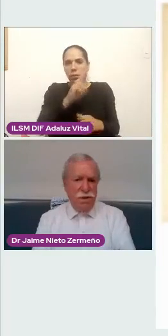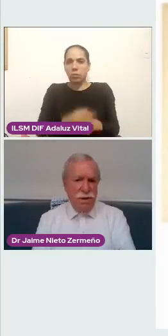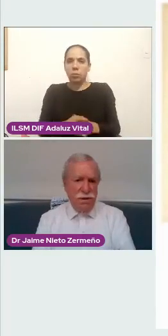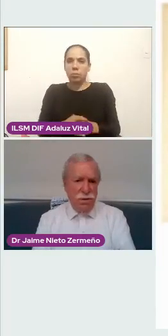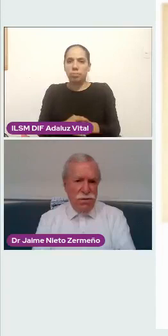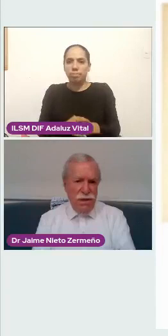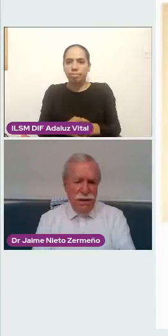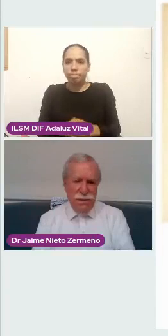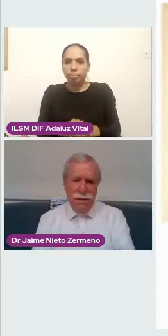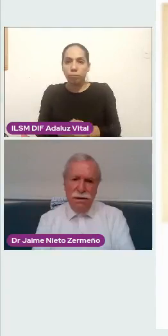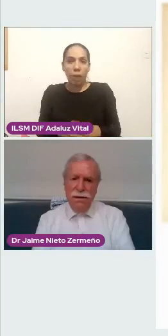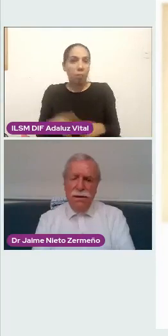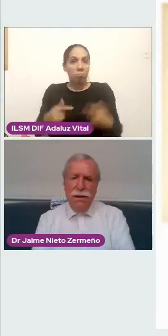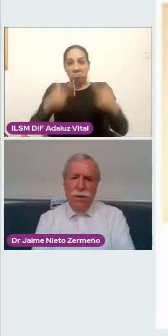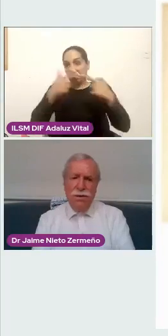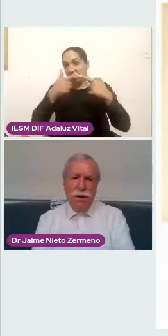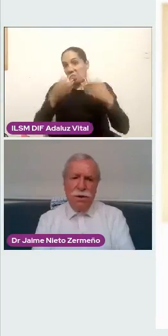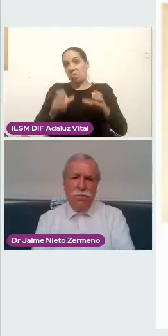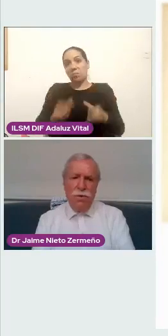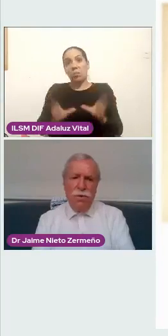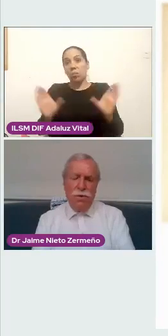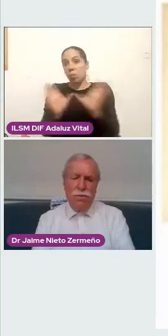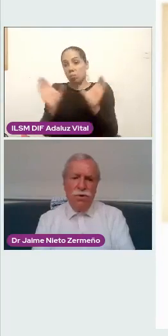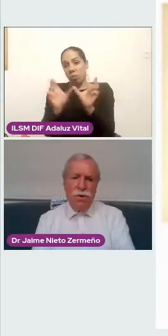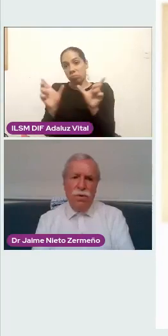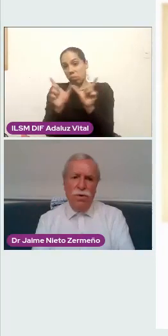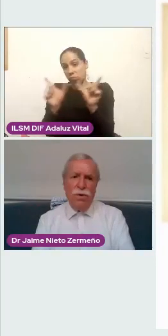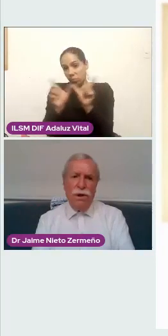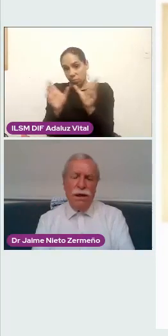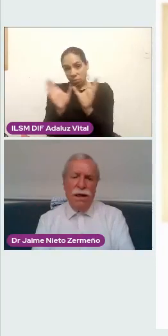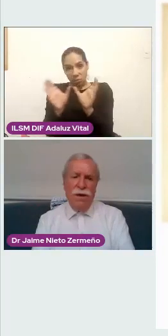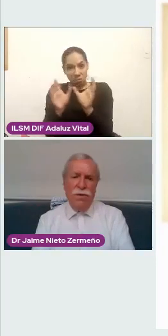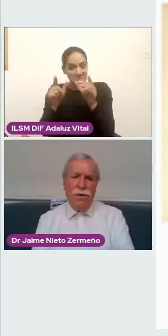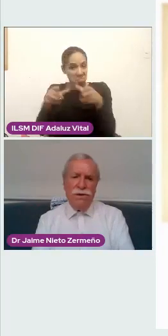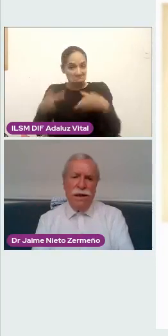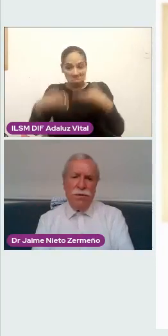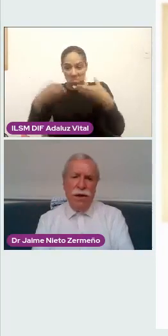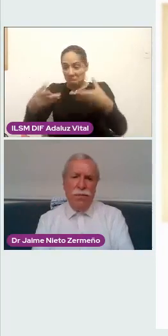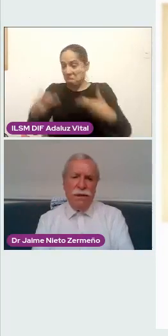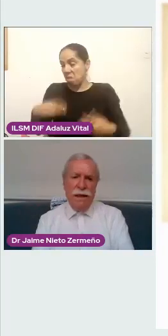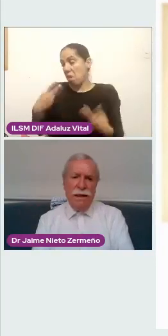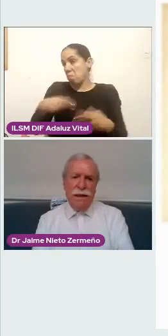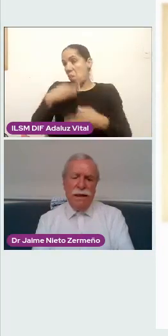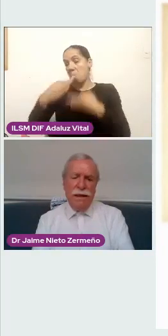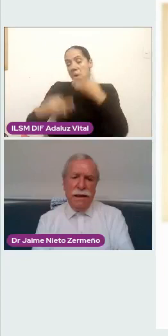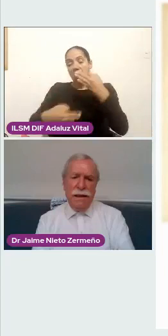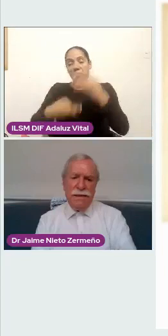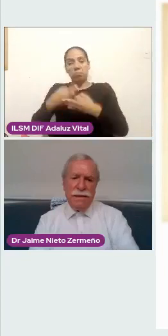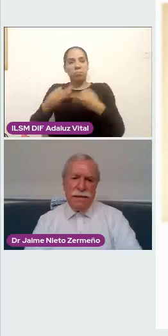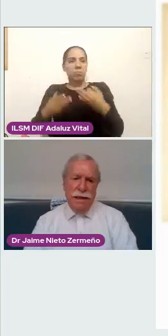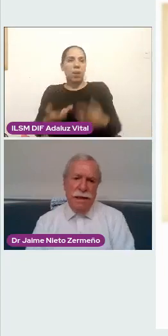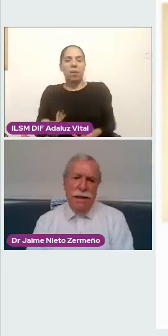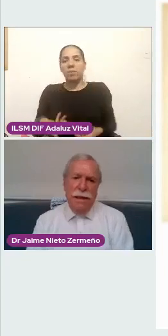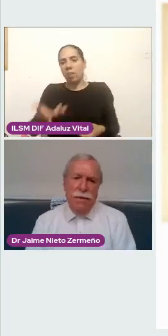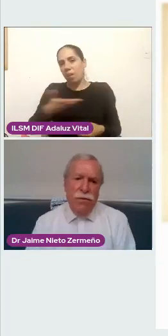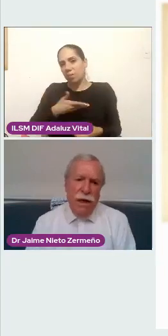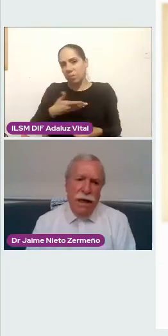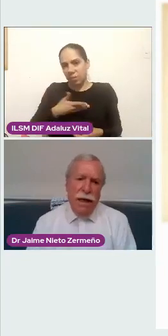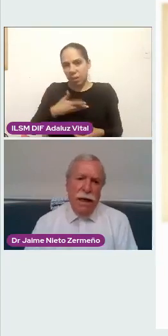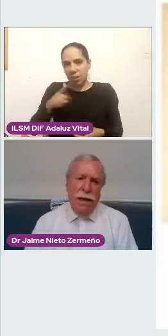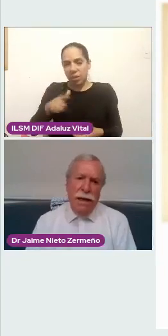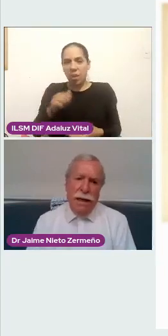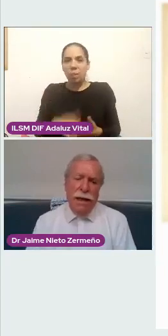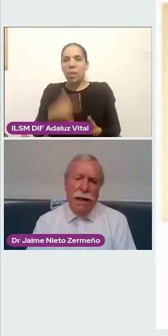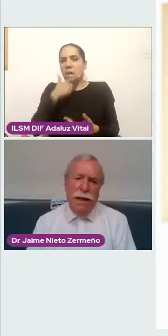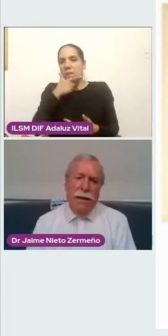certificaciones conocidas, debo decir con mucho orgullo que del lado izquierdo de la pantalla, en inglés está, fue